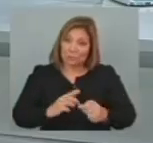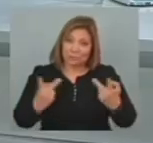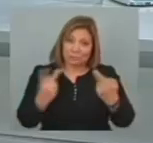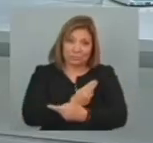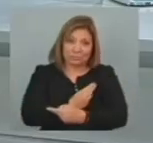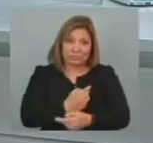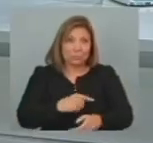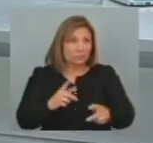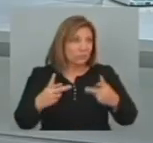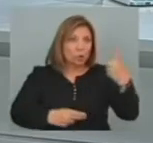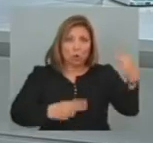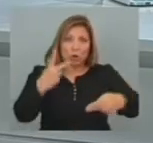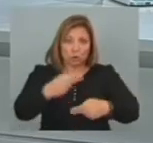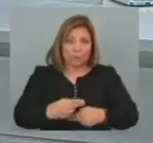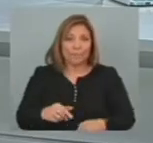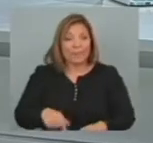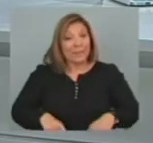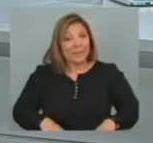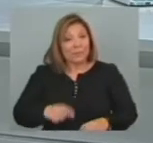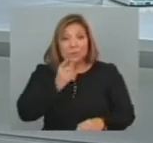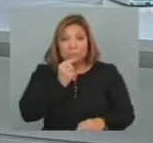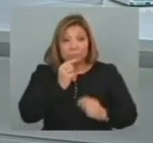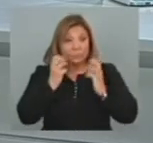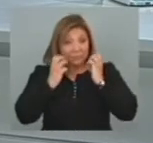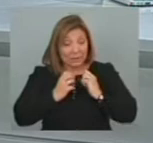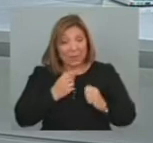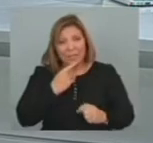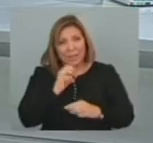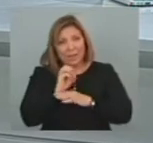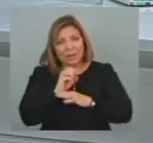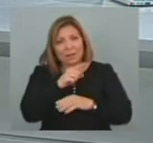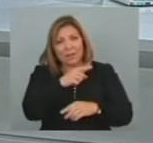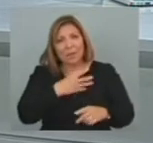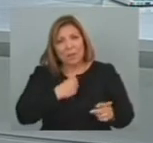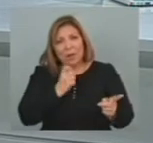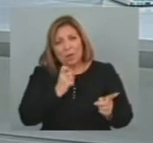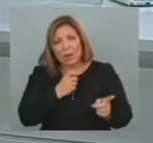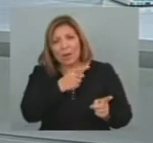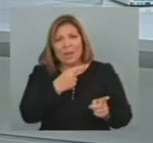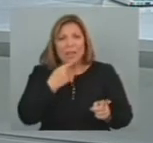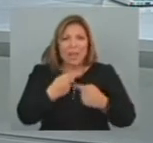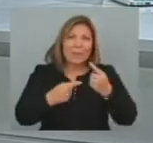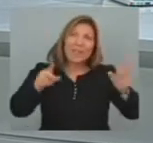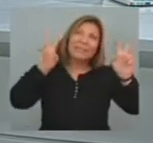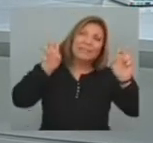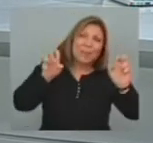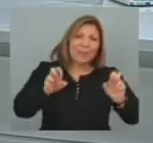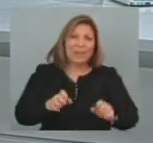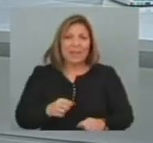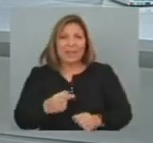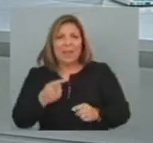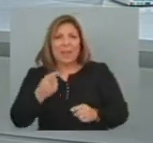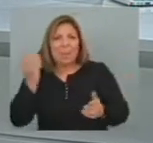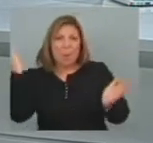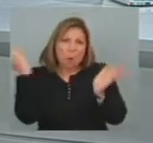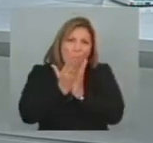El ministro del interior Eduardo Bonomi Criticó a la oposición Por tomar temas Golpear En lugar